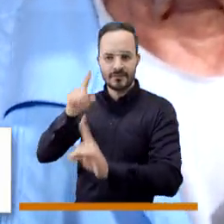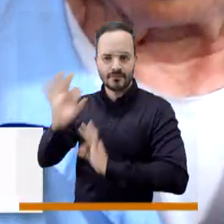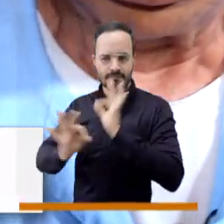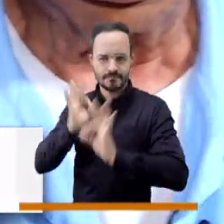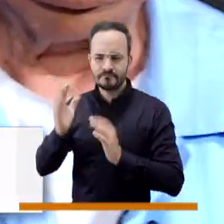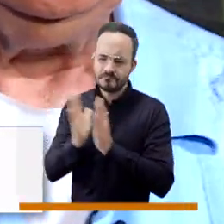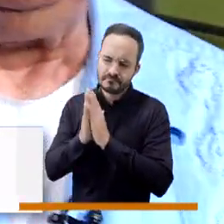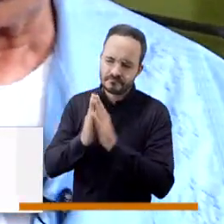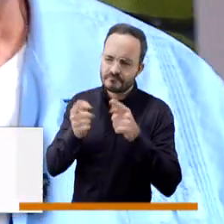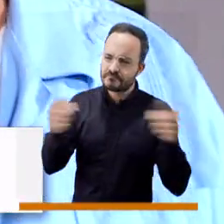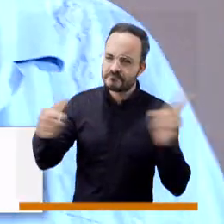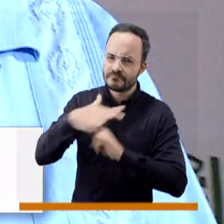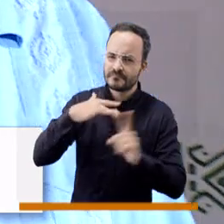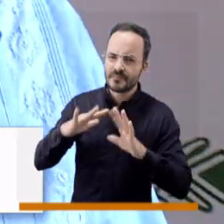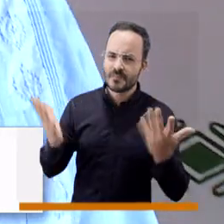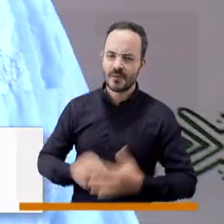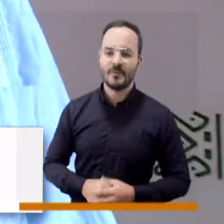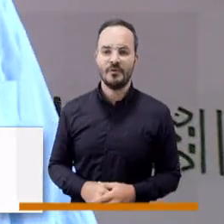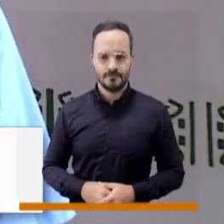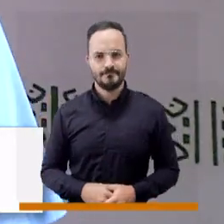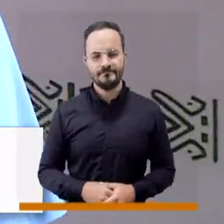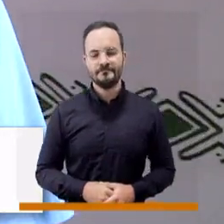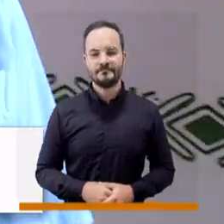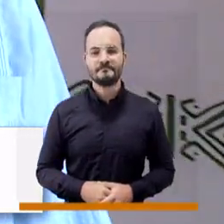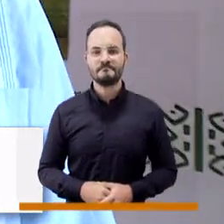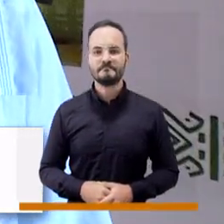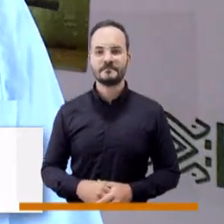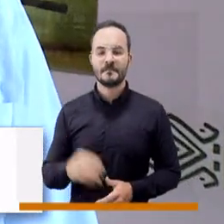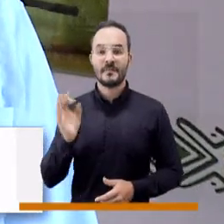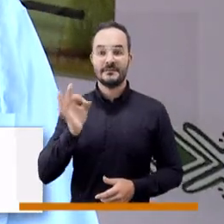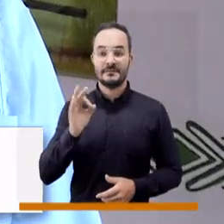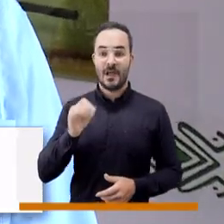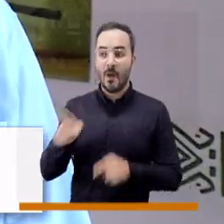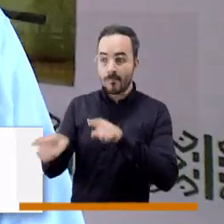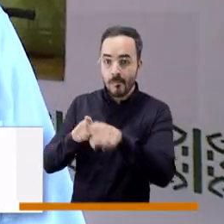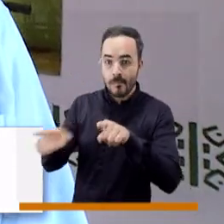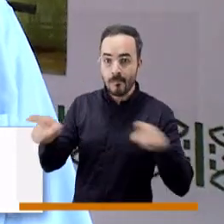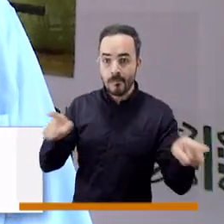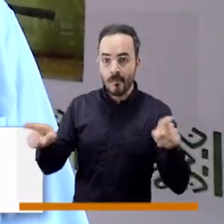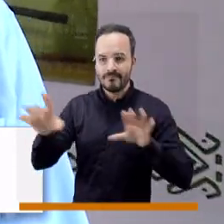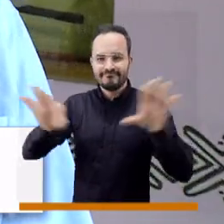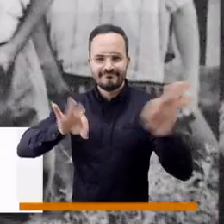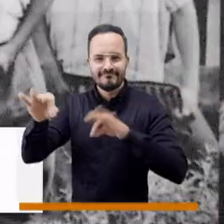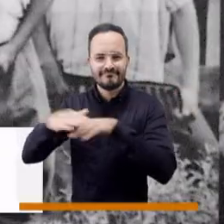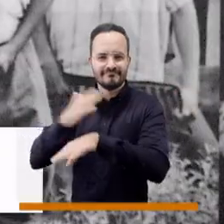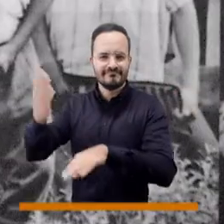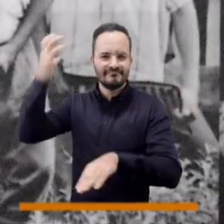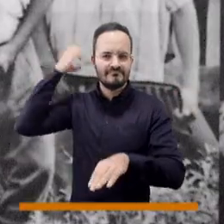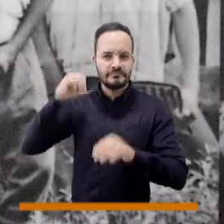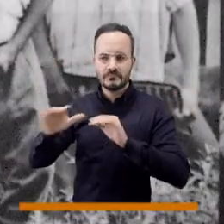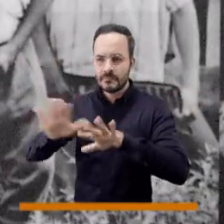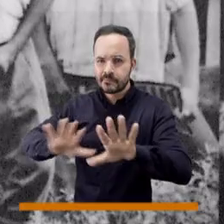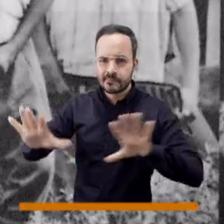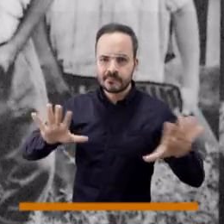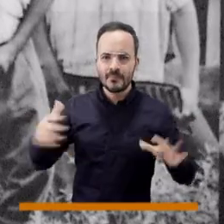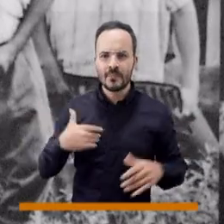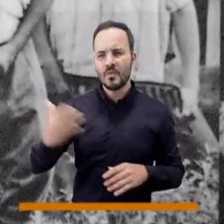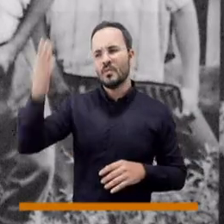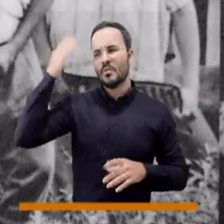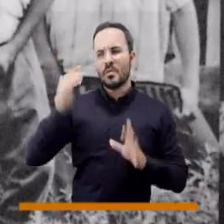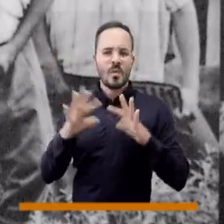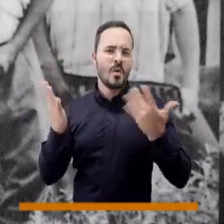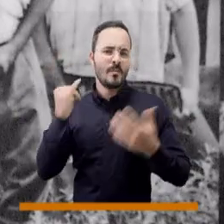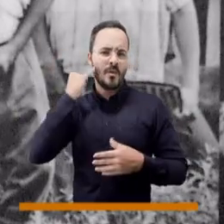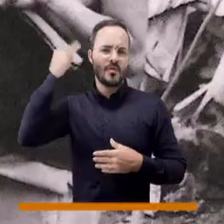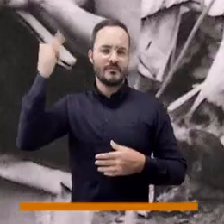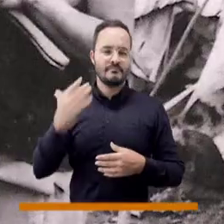museo empezaron a traer las misioneros a partir del año 39 hasta el año